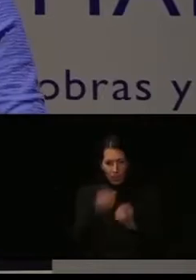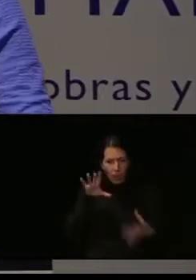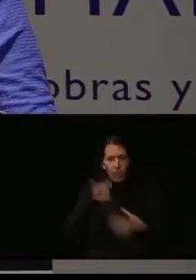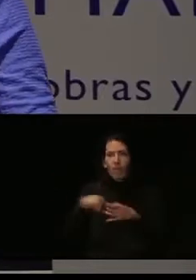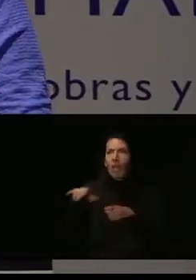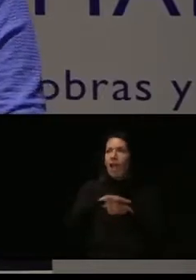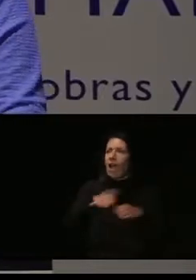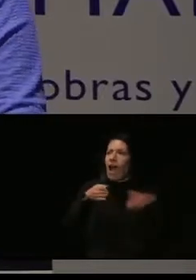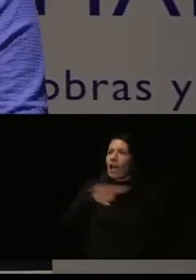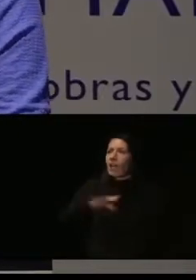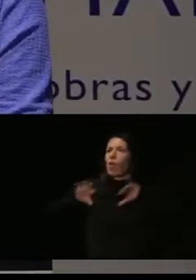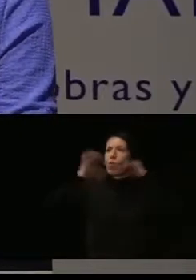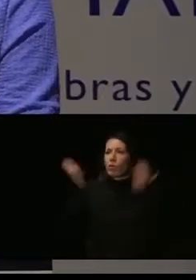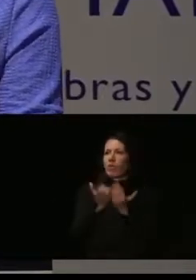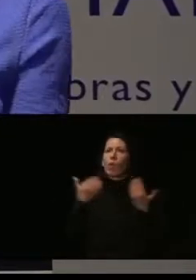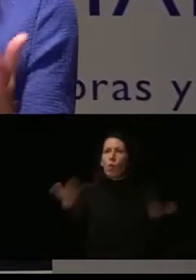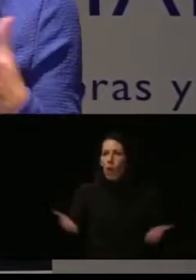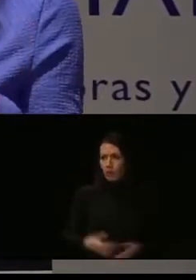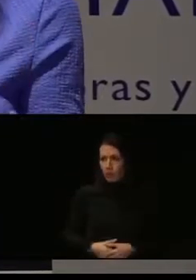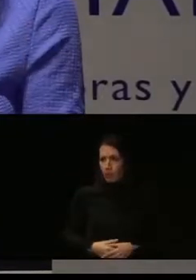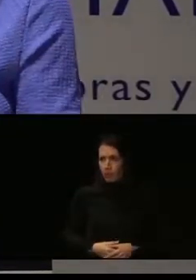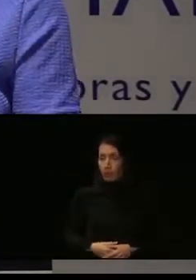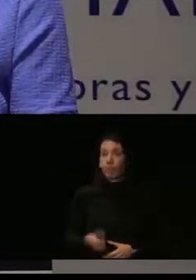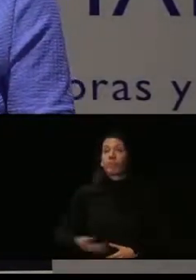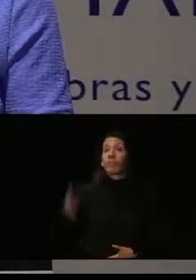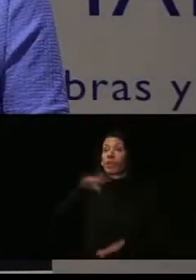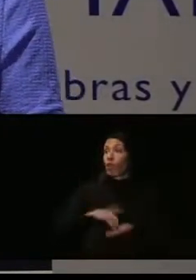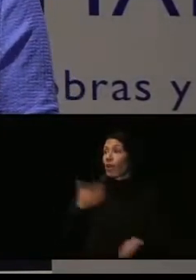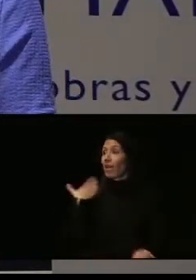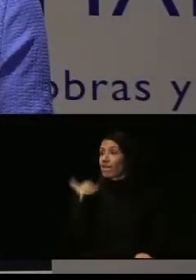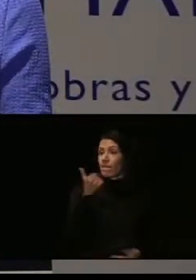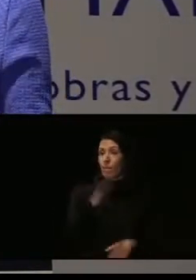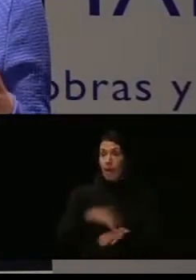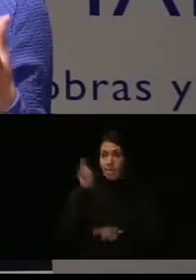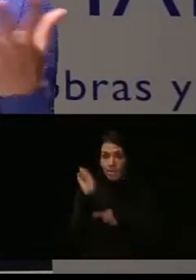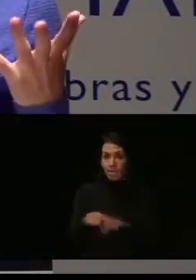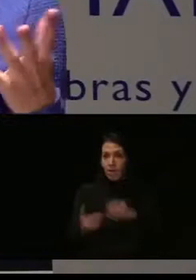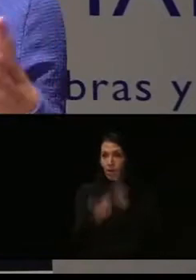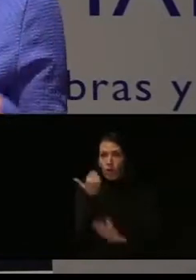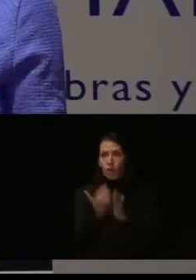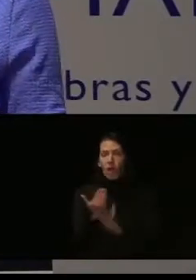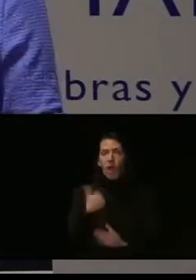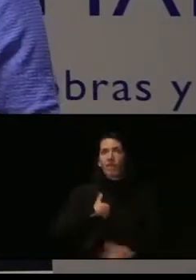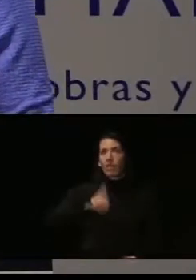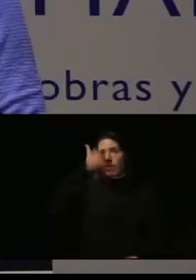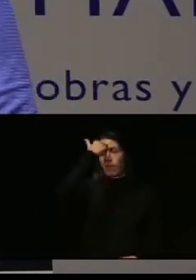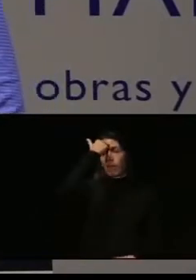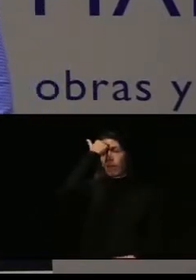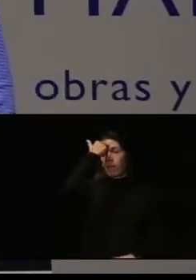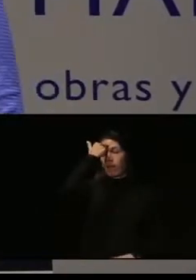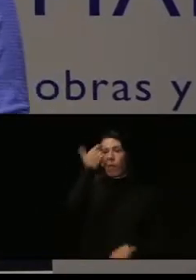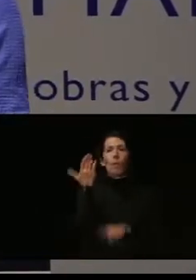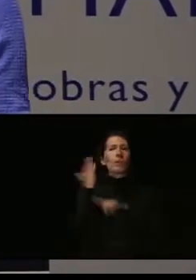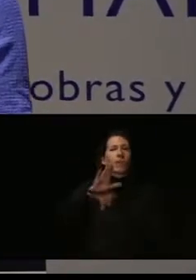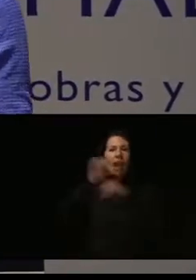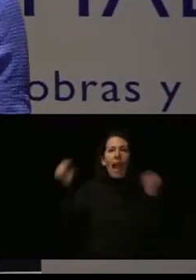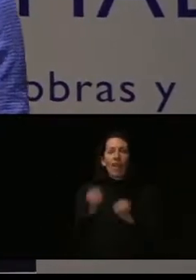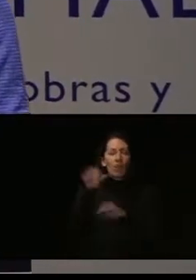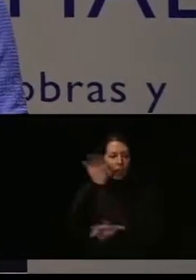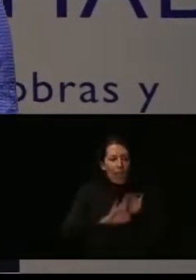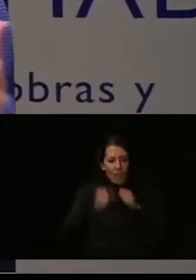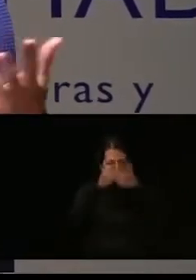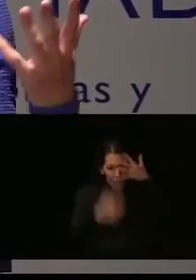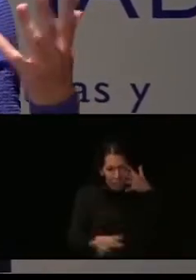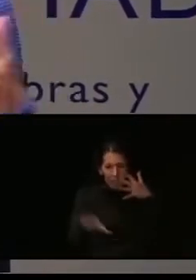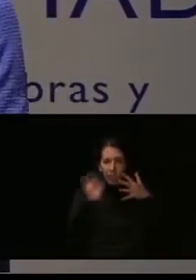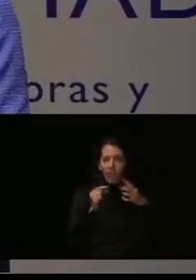de accesibilidad universal. Cuando nos invitaron a participar en estas jornadas, la idea que nos dieron fue presentar una acción concreta, una buena